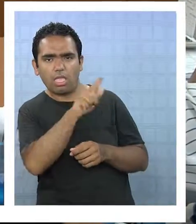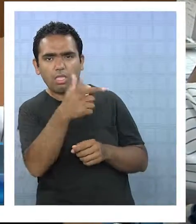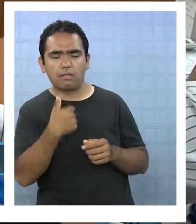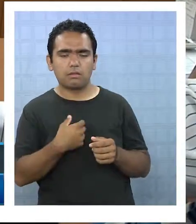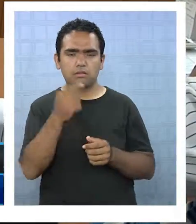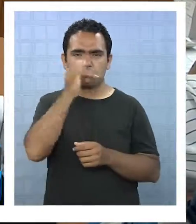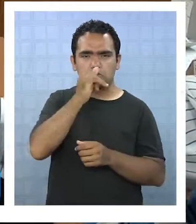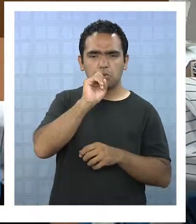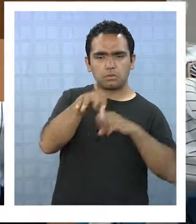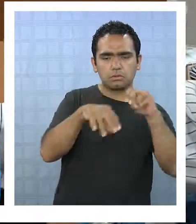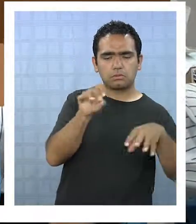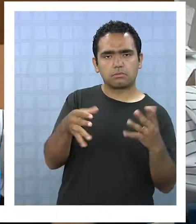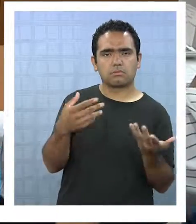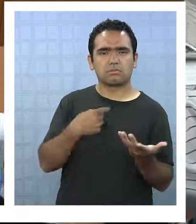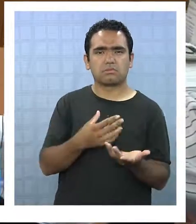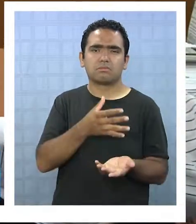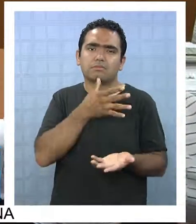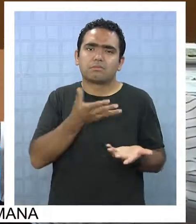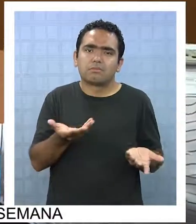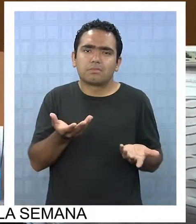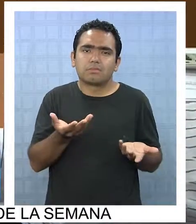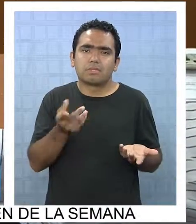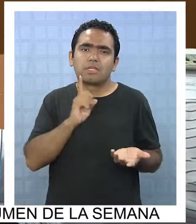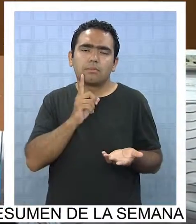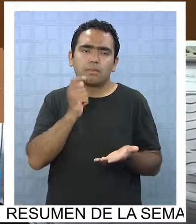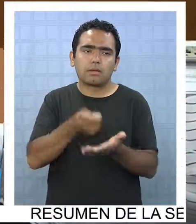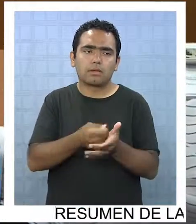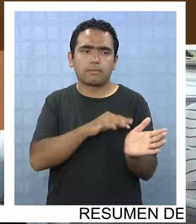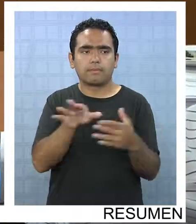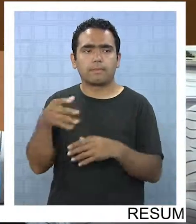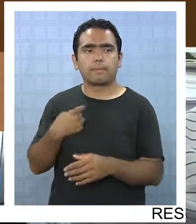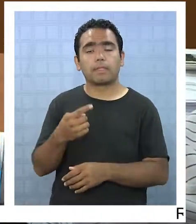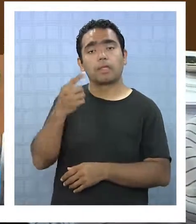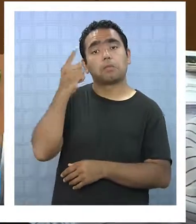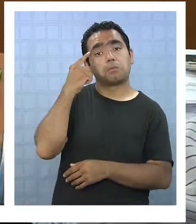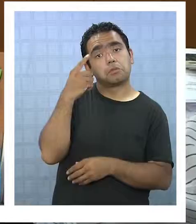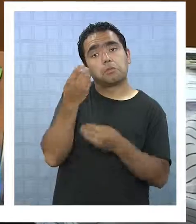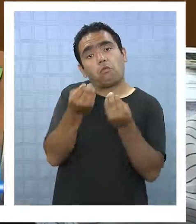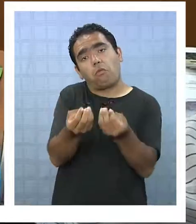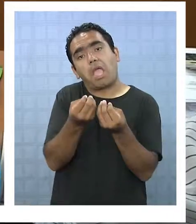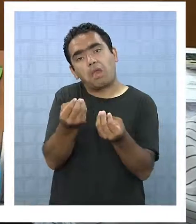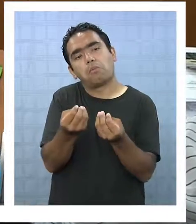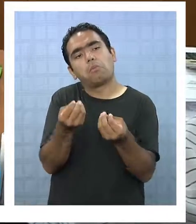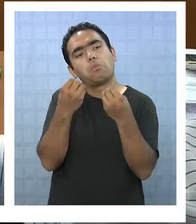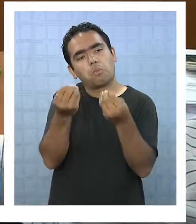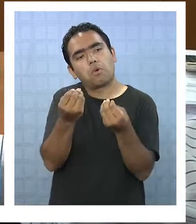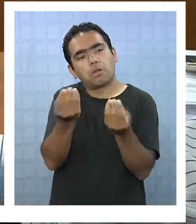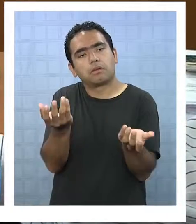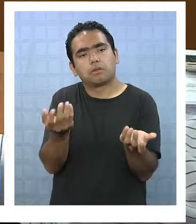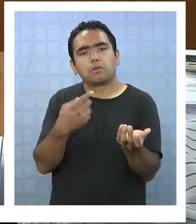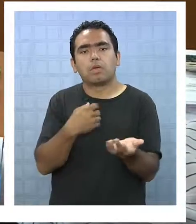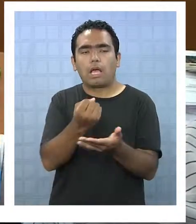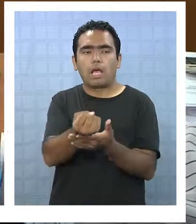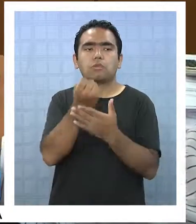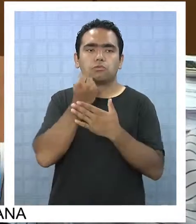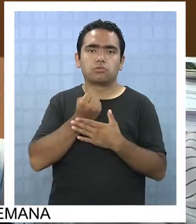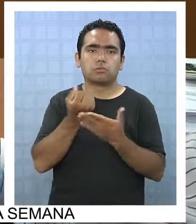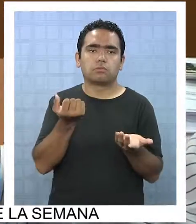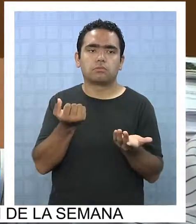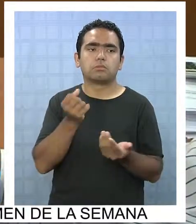el gobierno, algo muy bueno, una ayuda